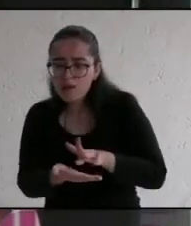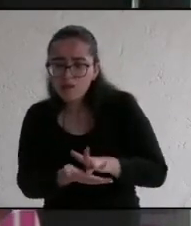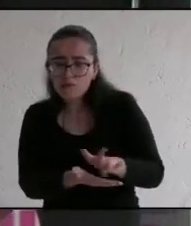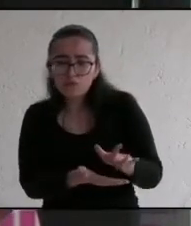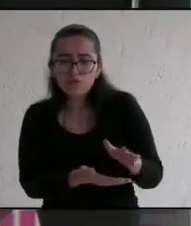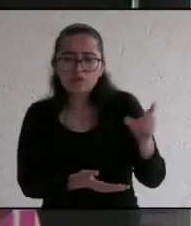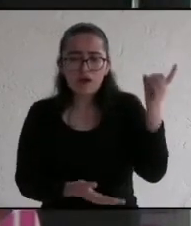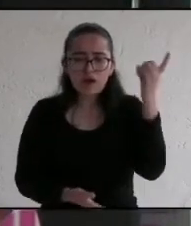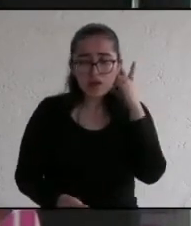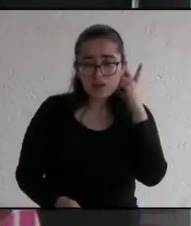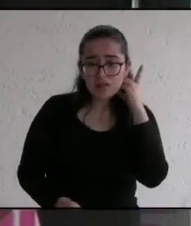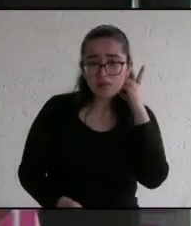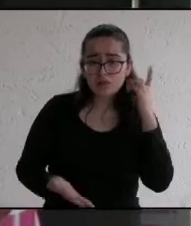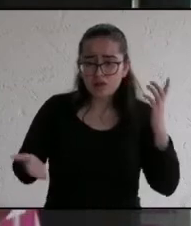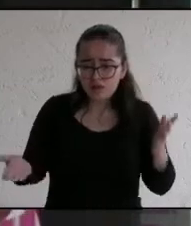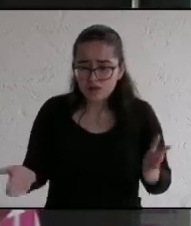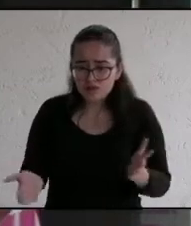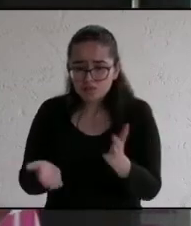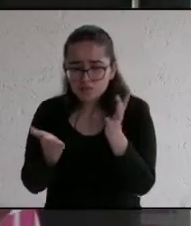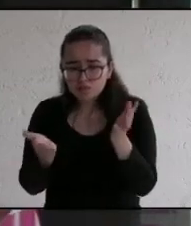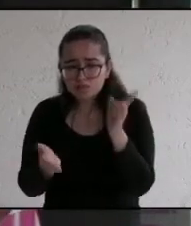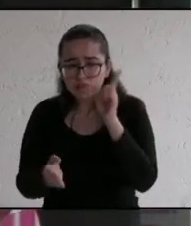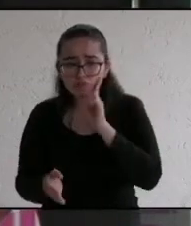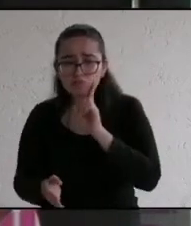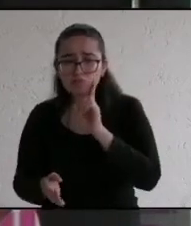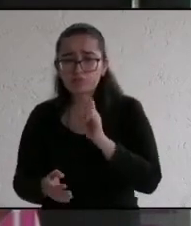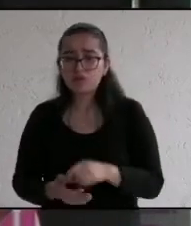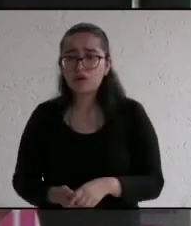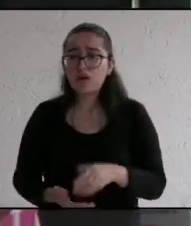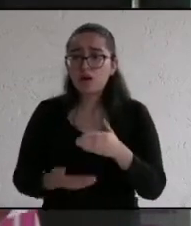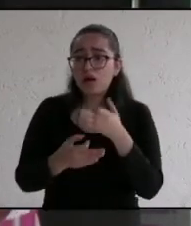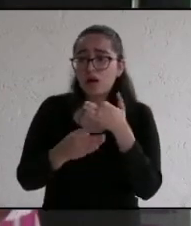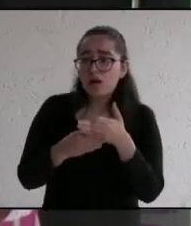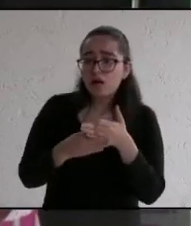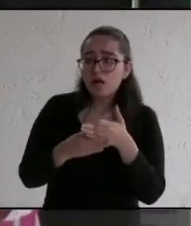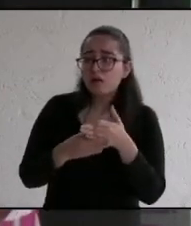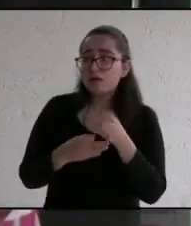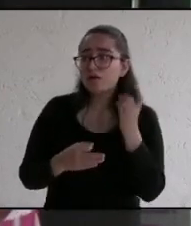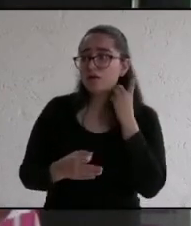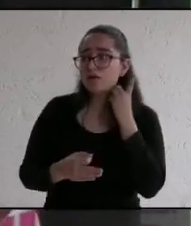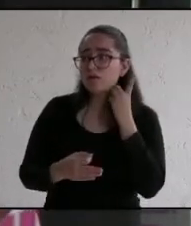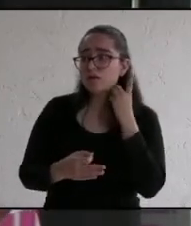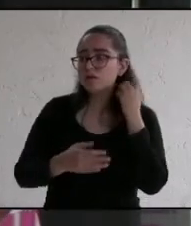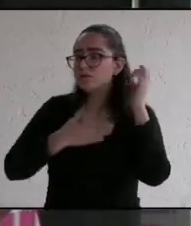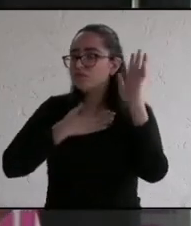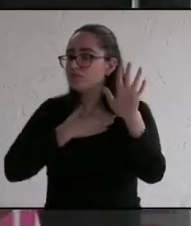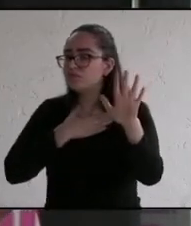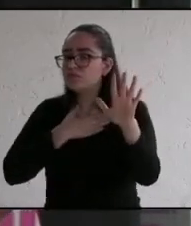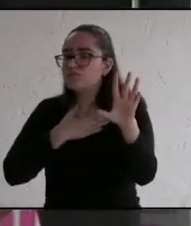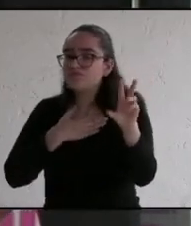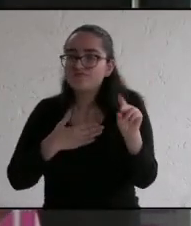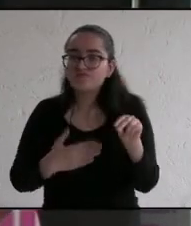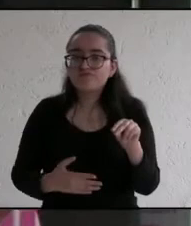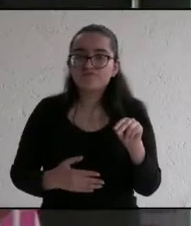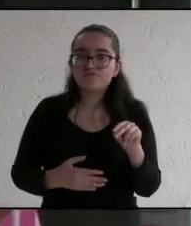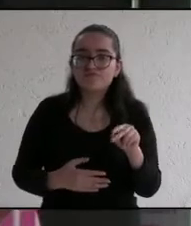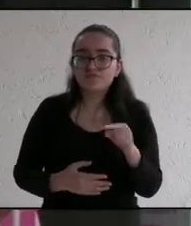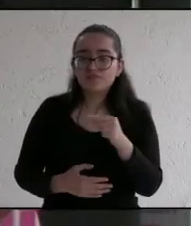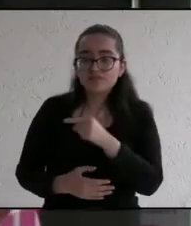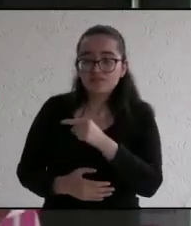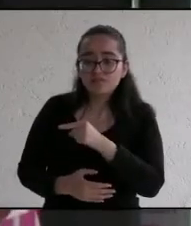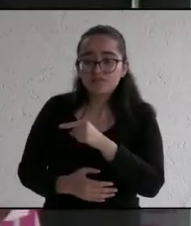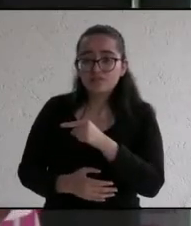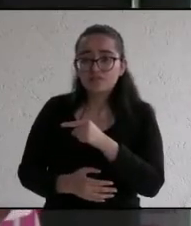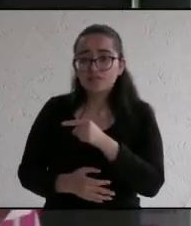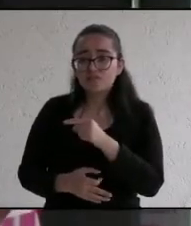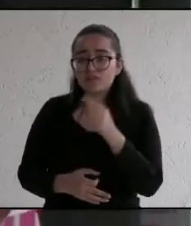comprometida con los actopeños porque la que actualmente impulsamos jamás se ha comprometido. Lo que se ha dedicado no es a